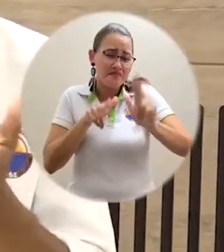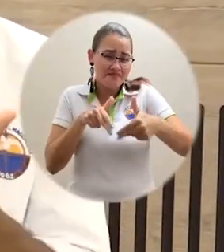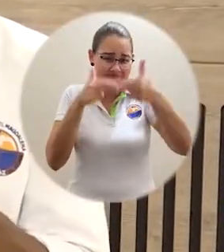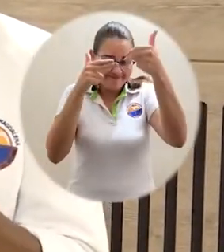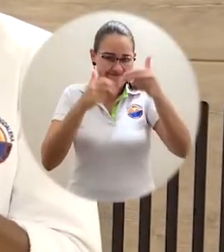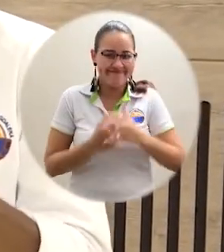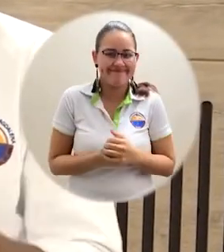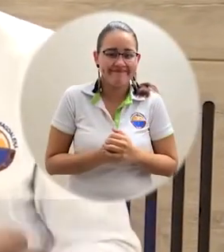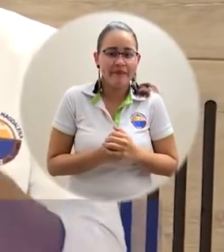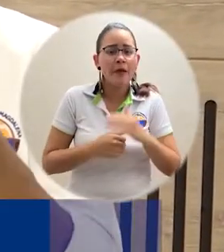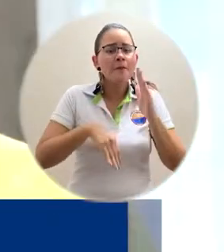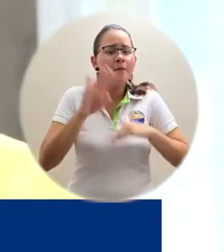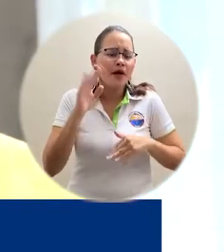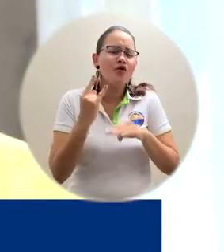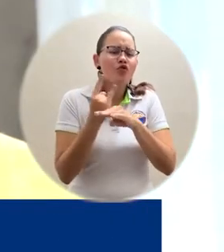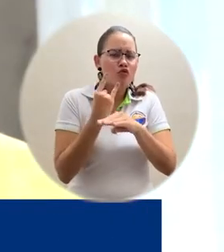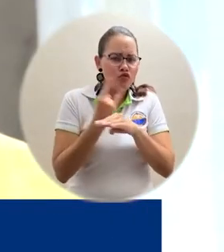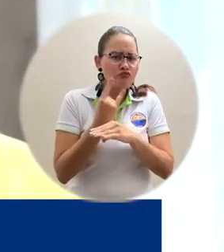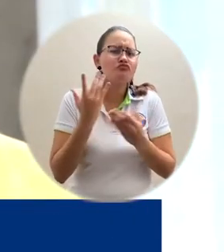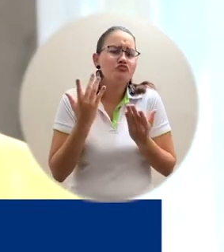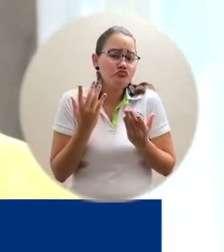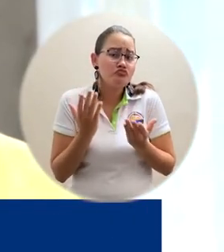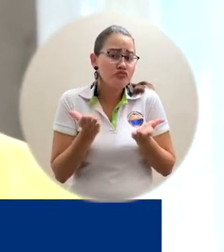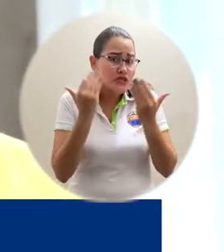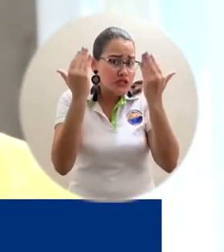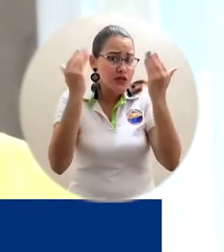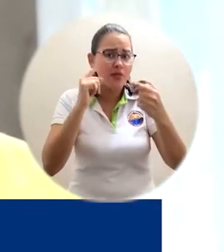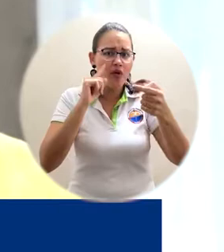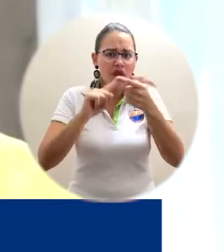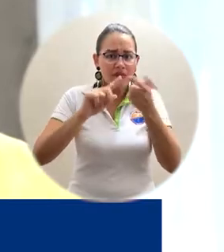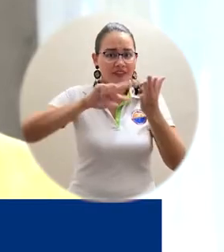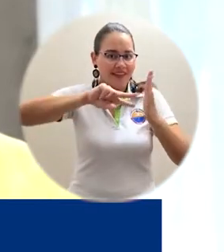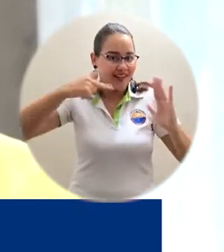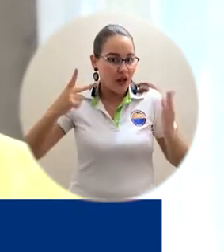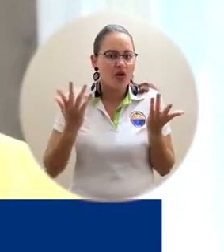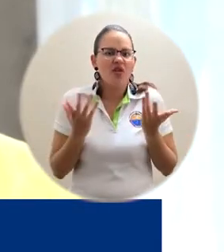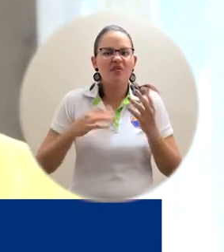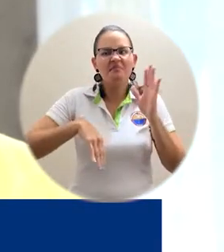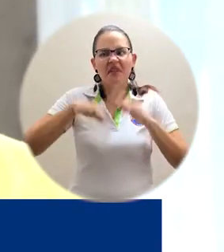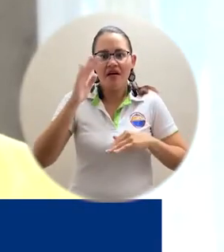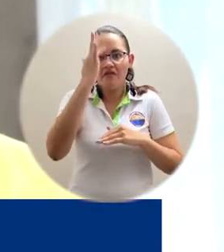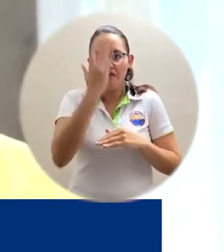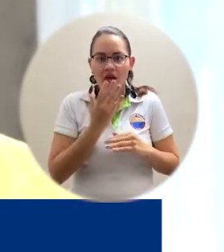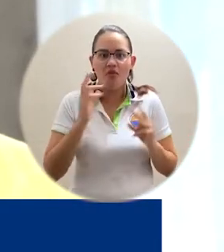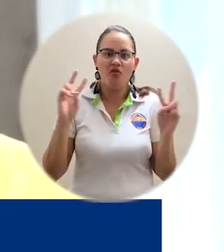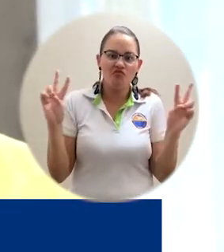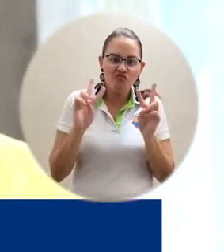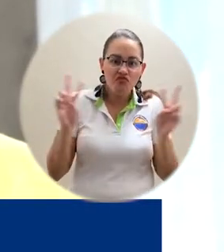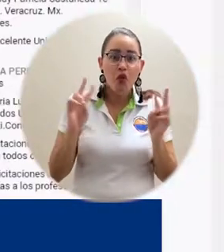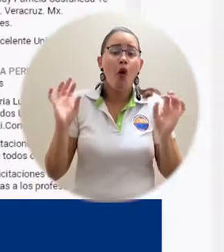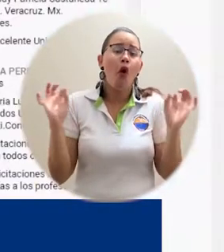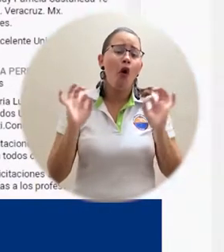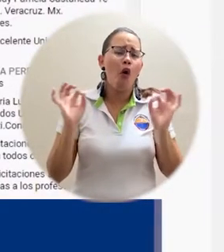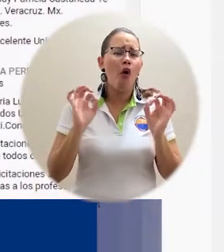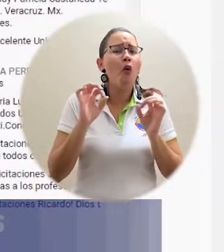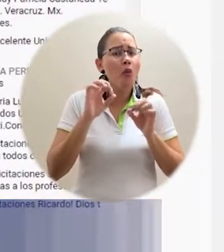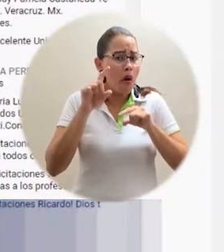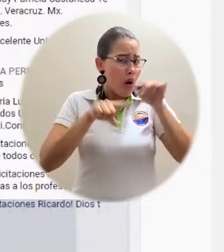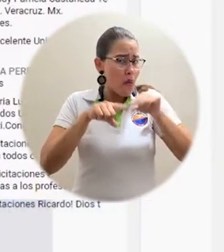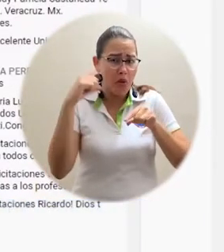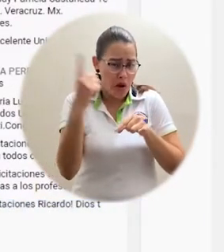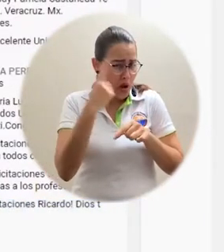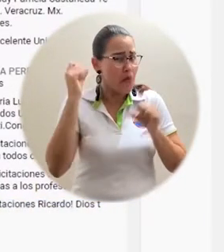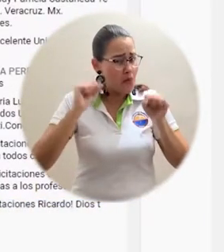Facebook como en este caso se hizo en YouTube simultáneamente pero igualmente pues en Twitter en cualquier otro tipo de servicio que la gente